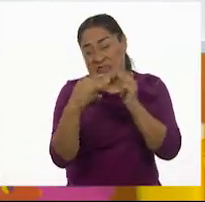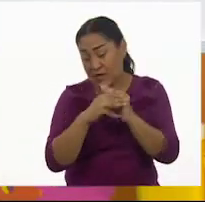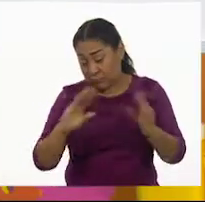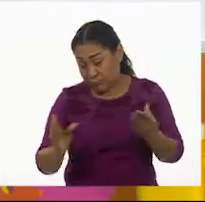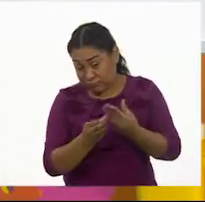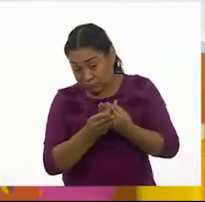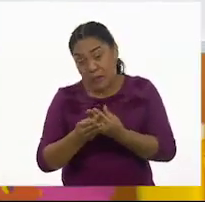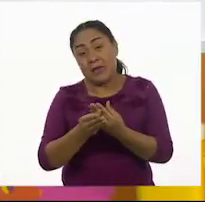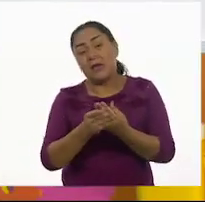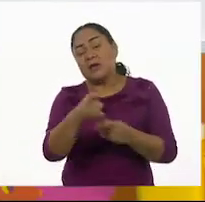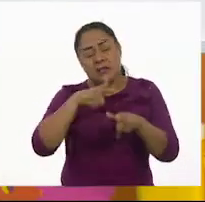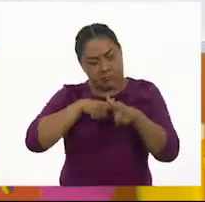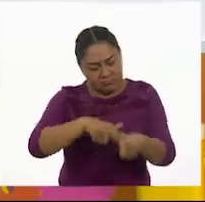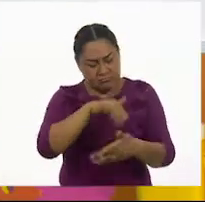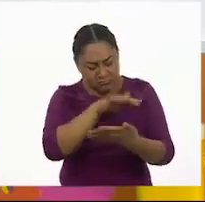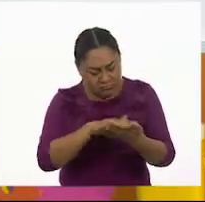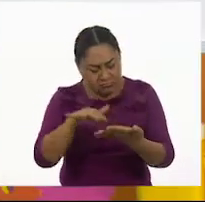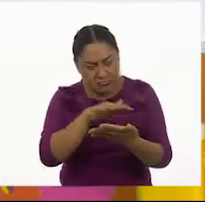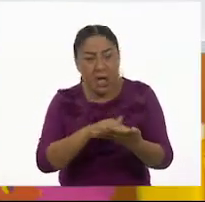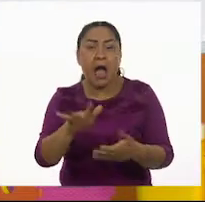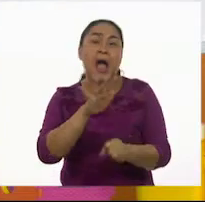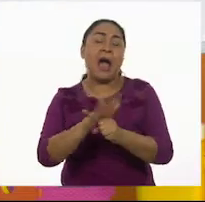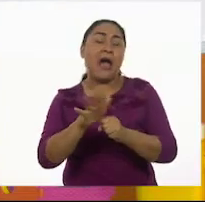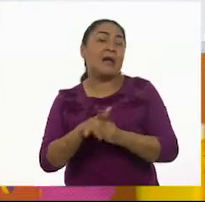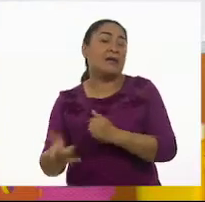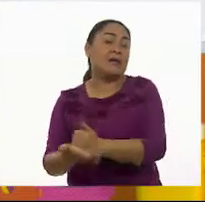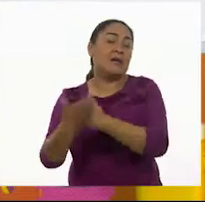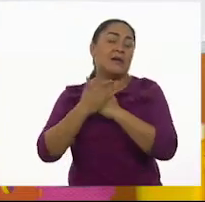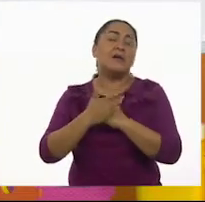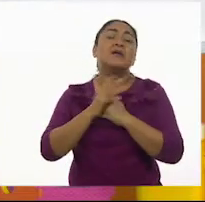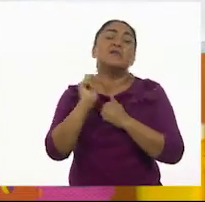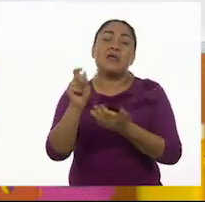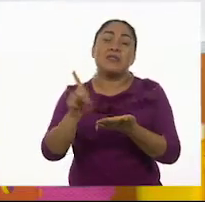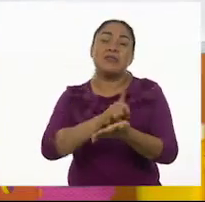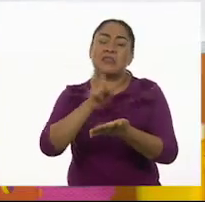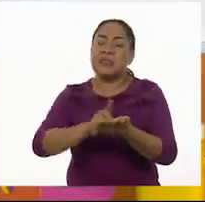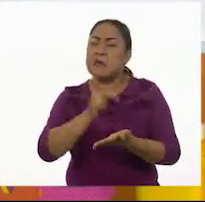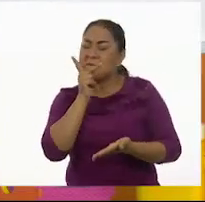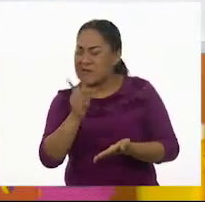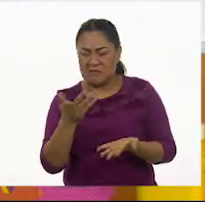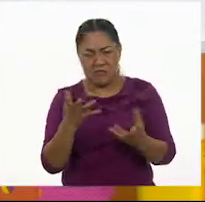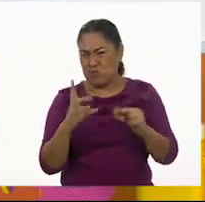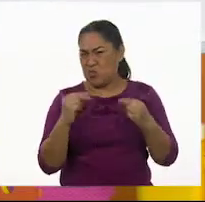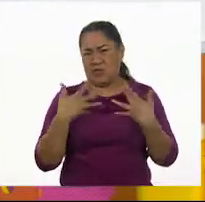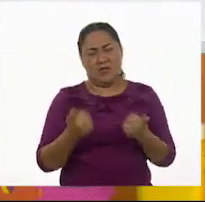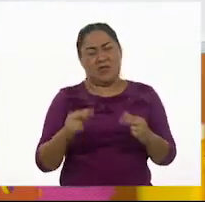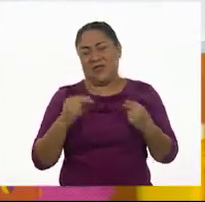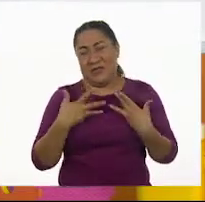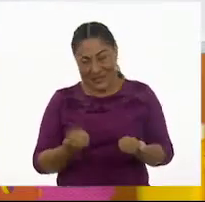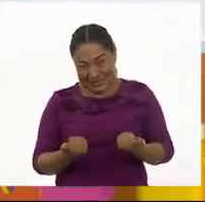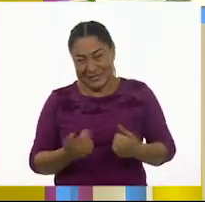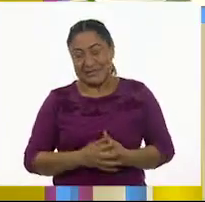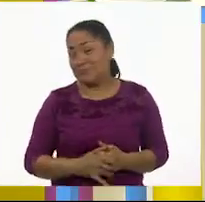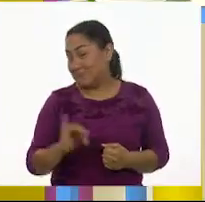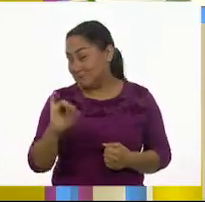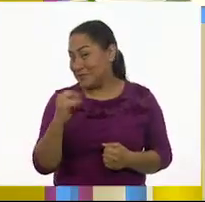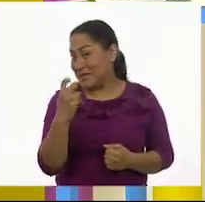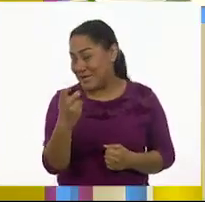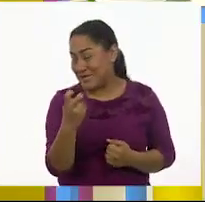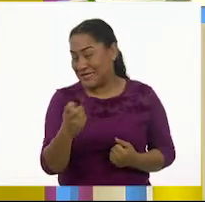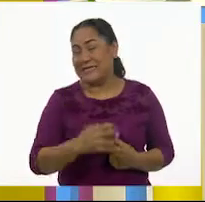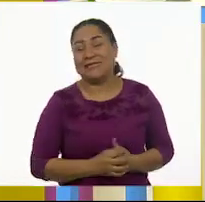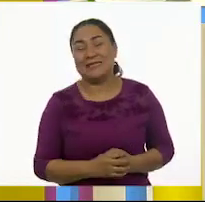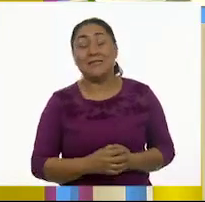buscar es seguir leyendo. Pero ahora puedes buscar la definición de las palabras que no entendimos cuando las leímos. Así es.